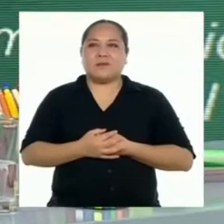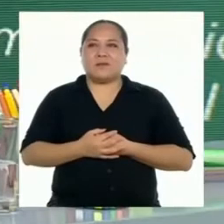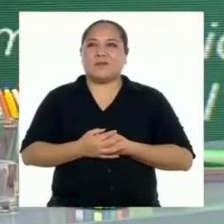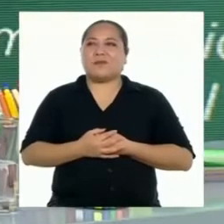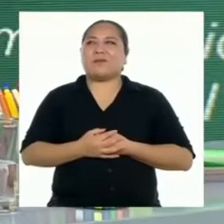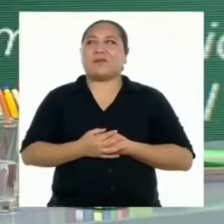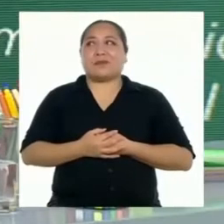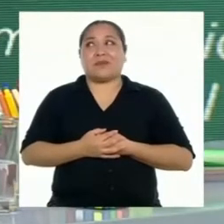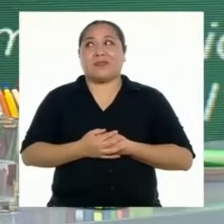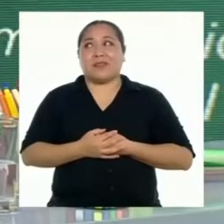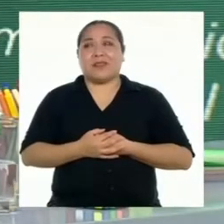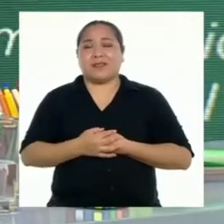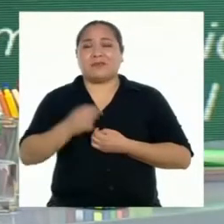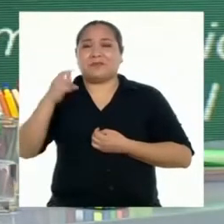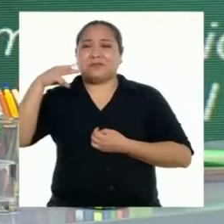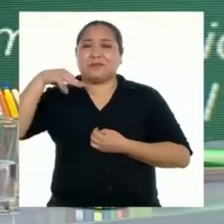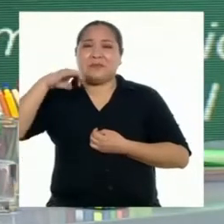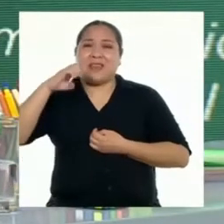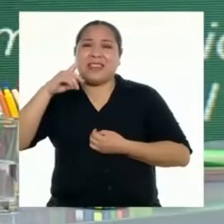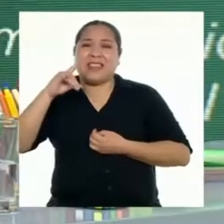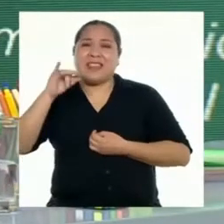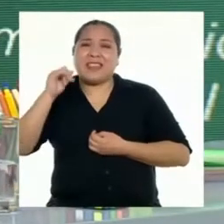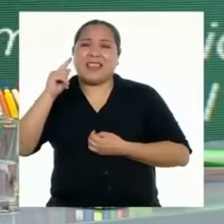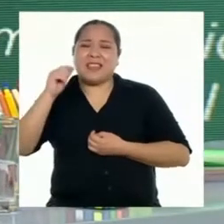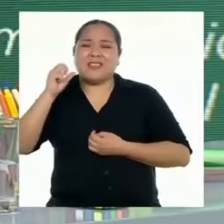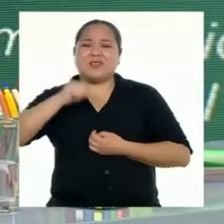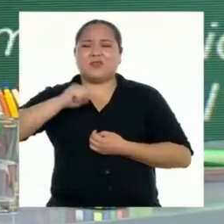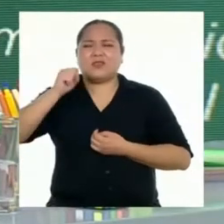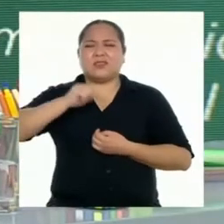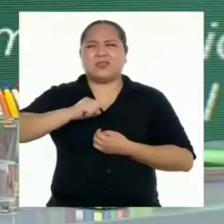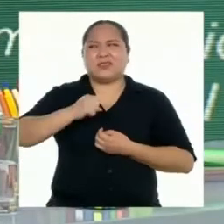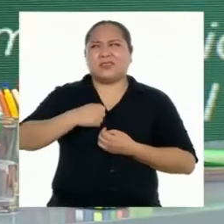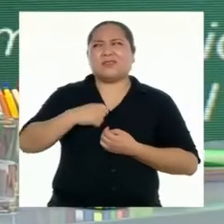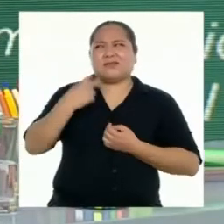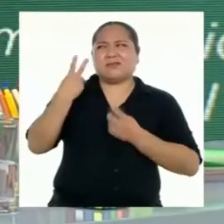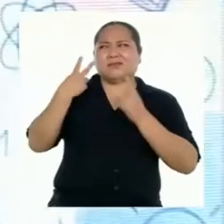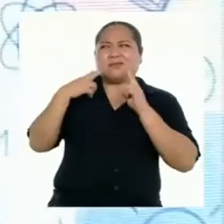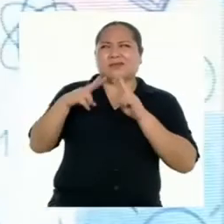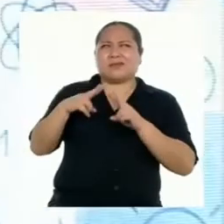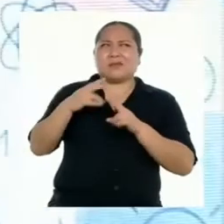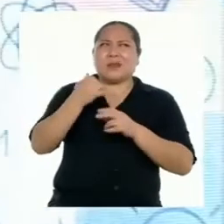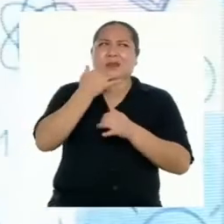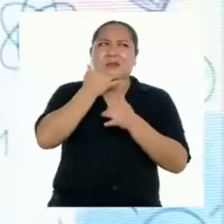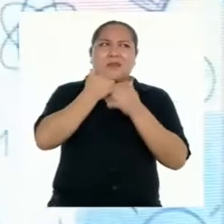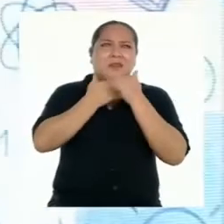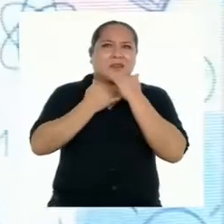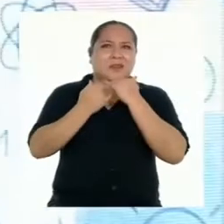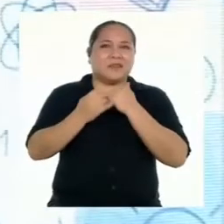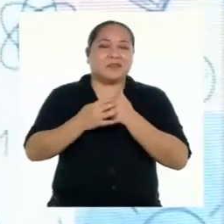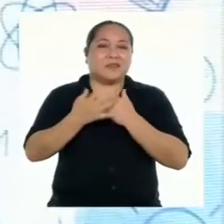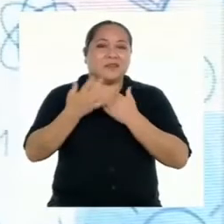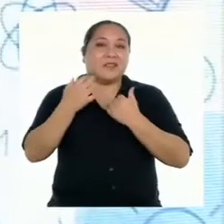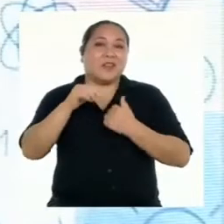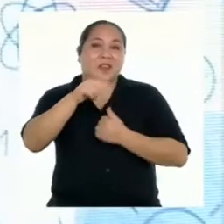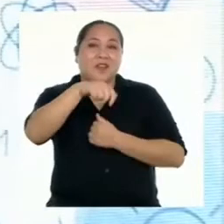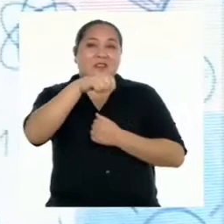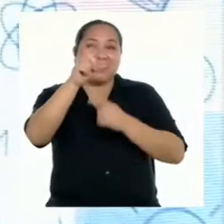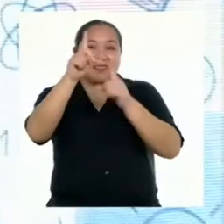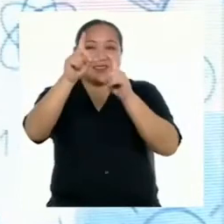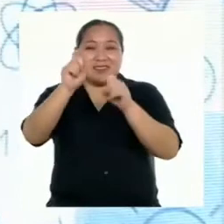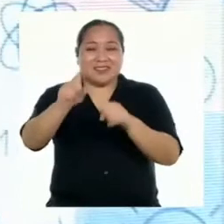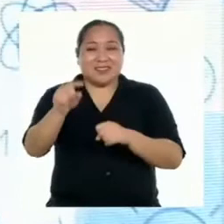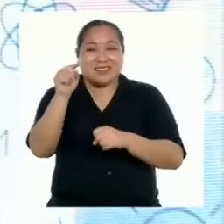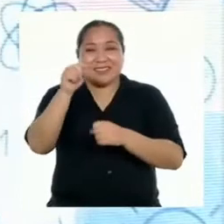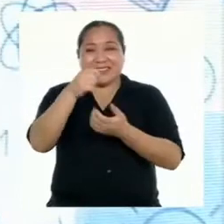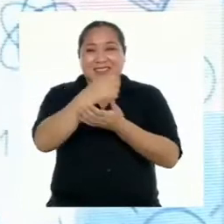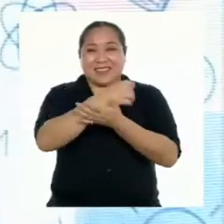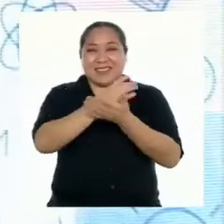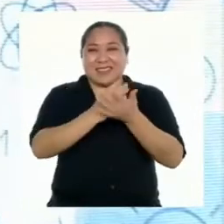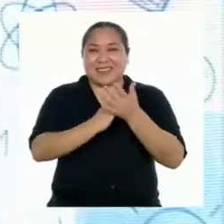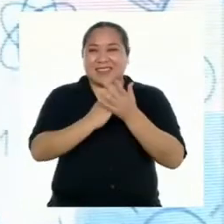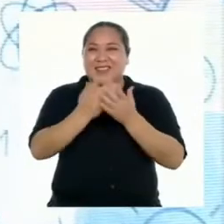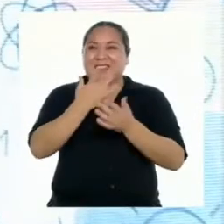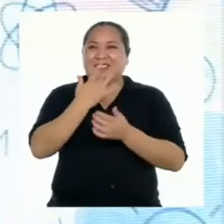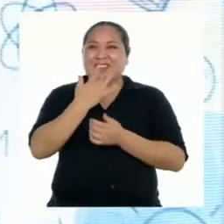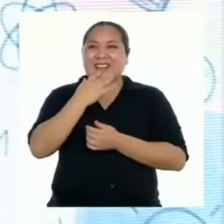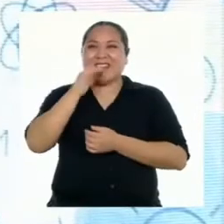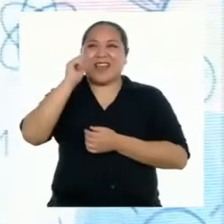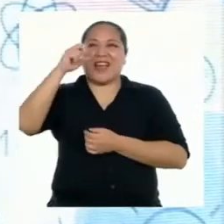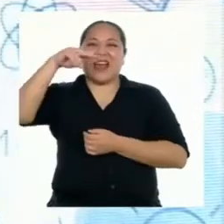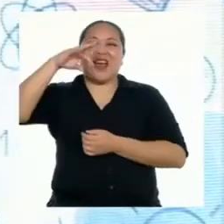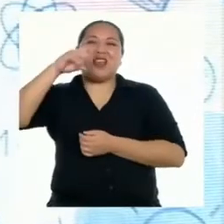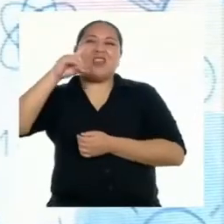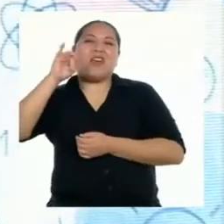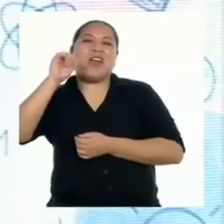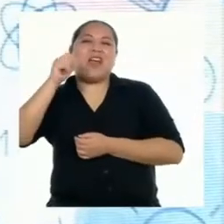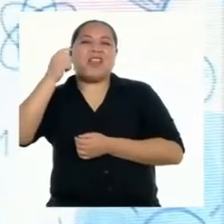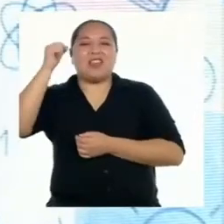Ah, meditando, claro, ¿cómo no me di cuenta? Aquí va la siguiente pregunta de su segmento favorito, ando, ando